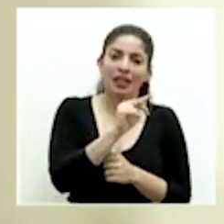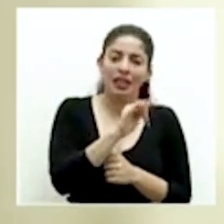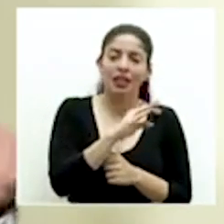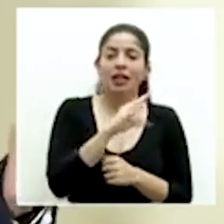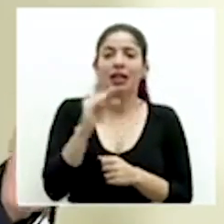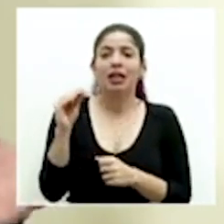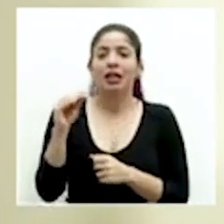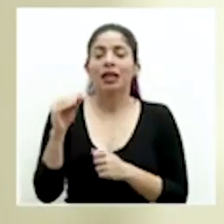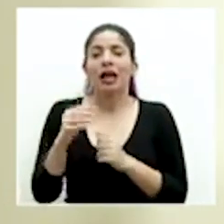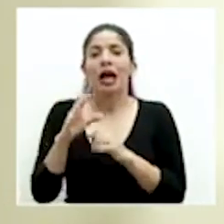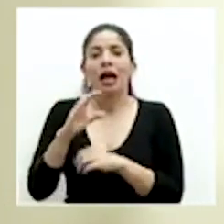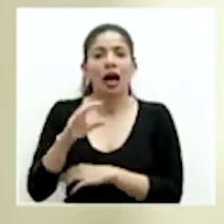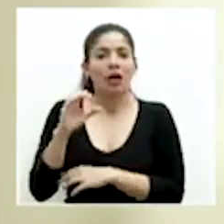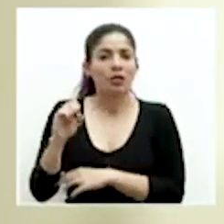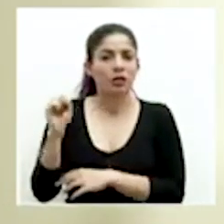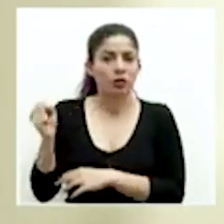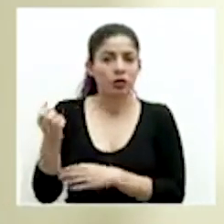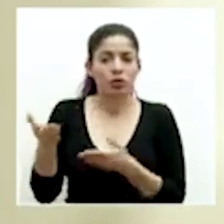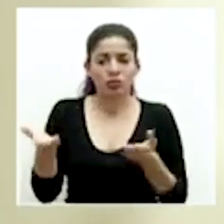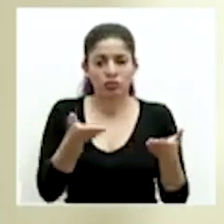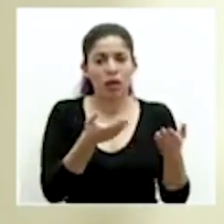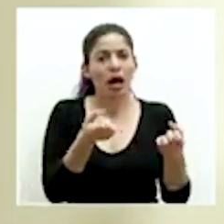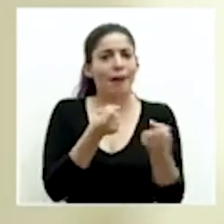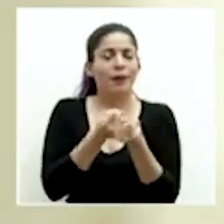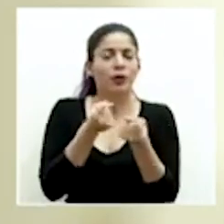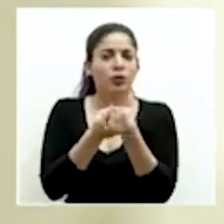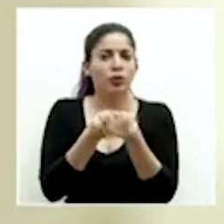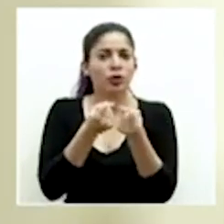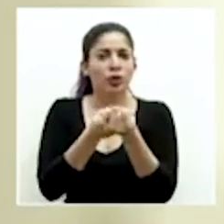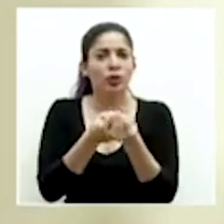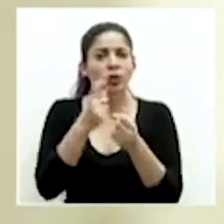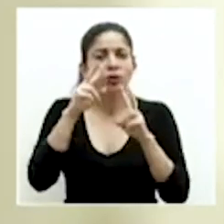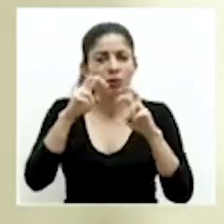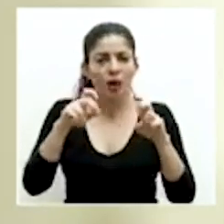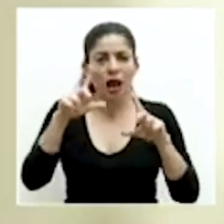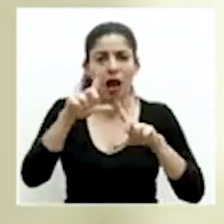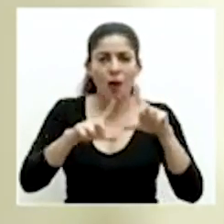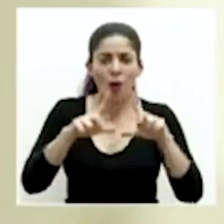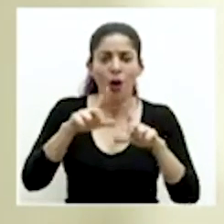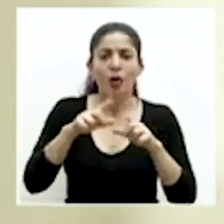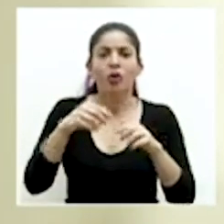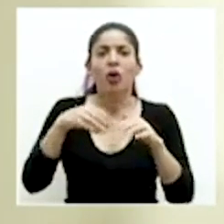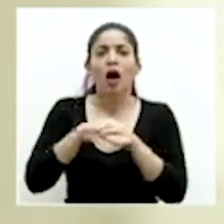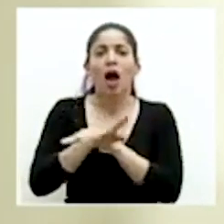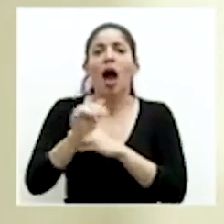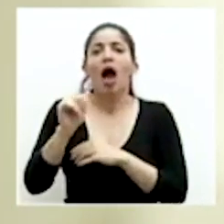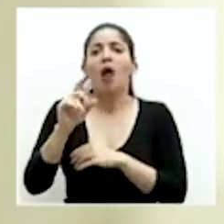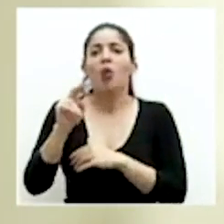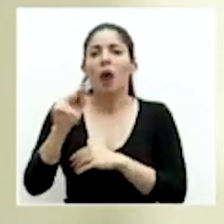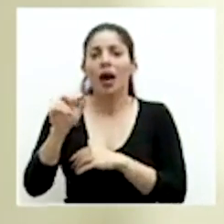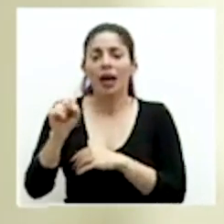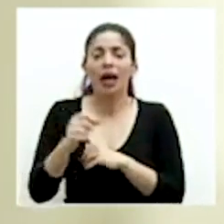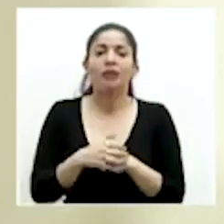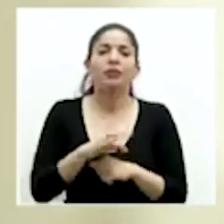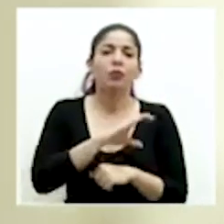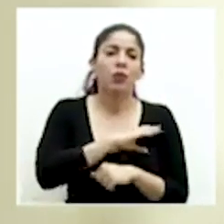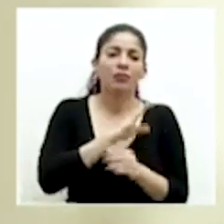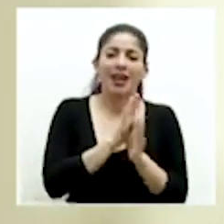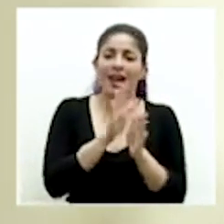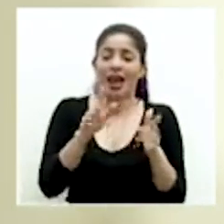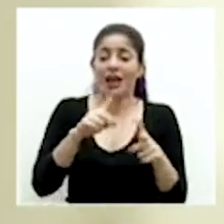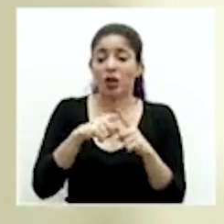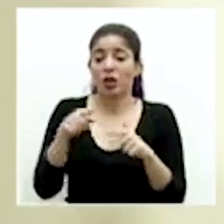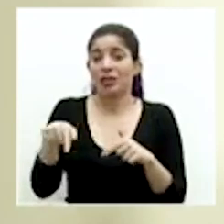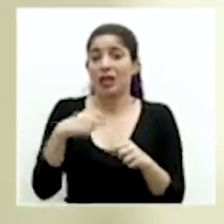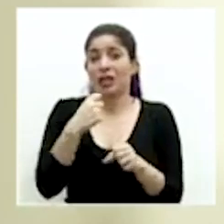la Caja Costarricense de Seguro Social que ha estado apoyando en toda la parte de las pruebas todo lo que es aduanas todo lo que es fuerza pública en general así que